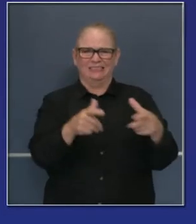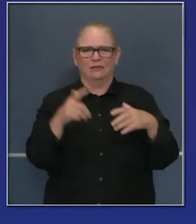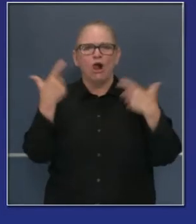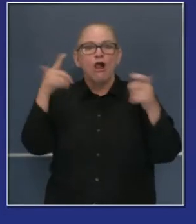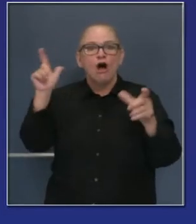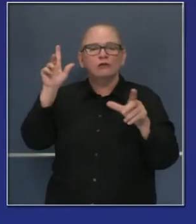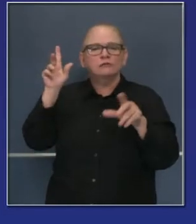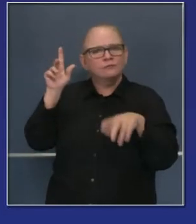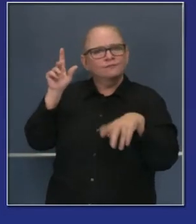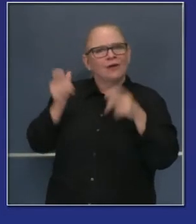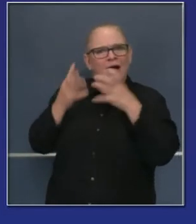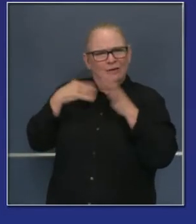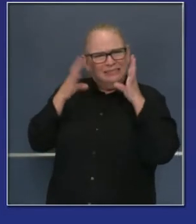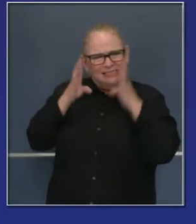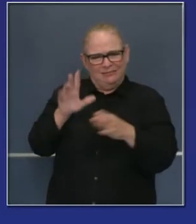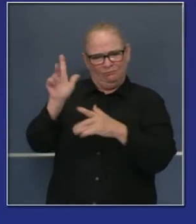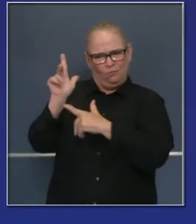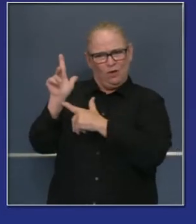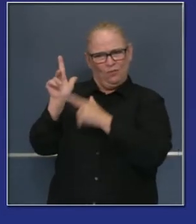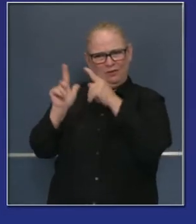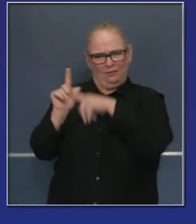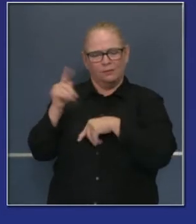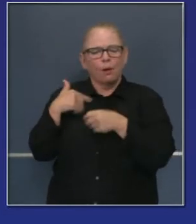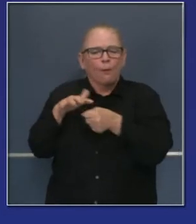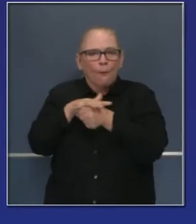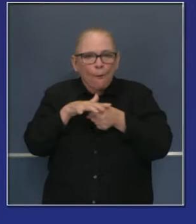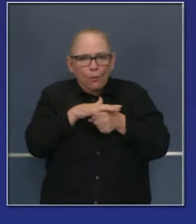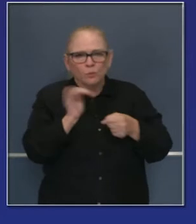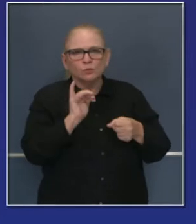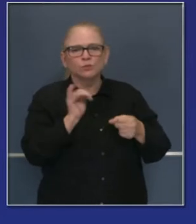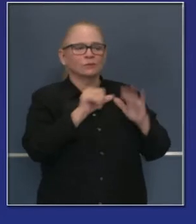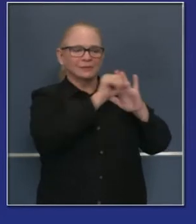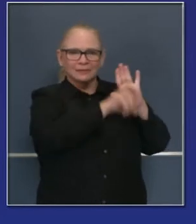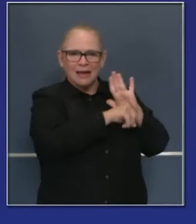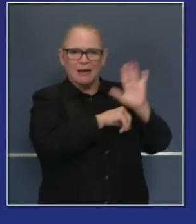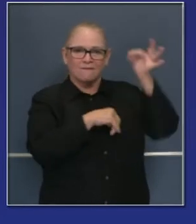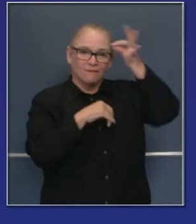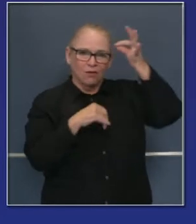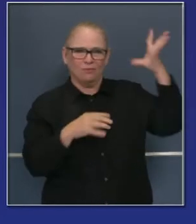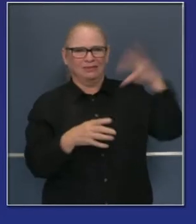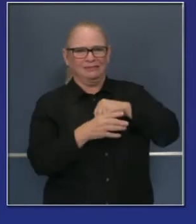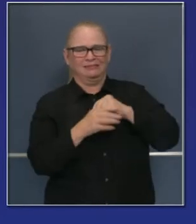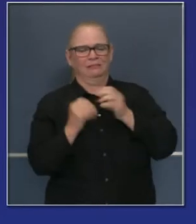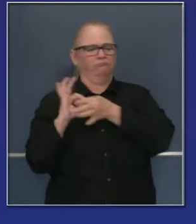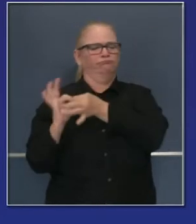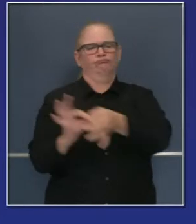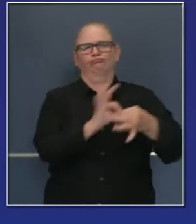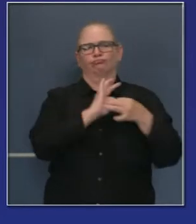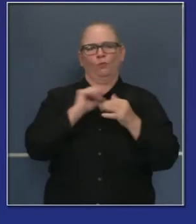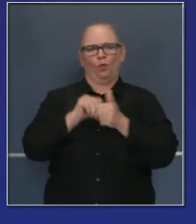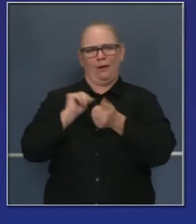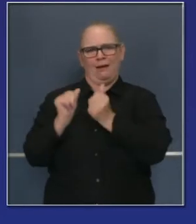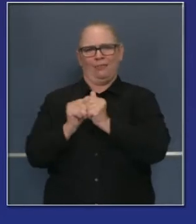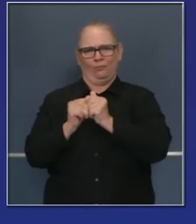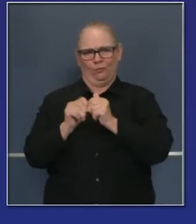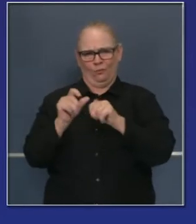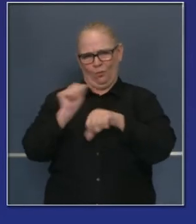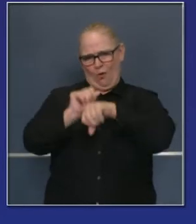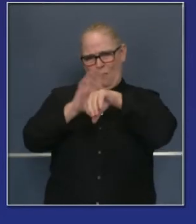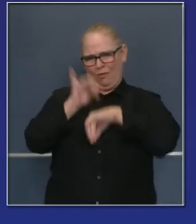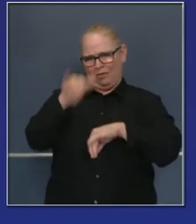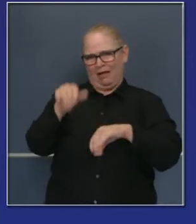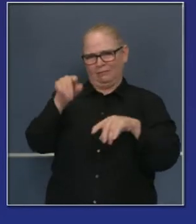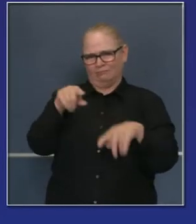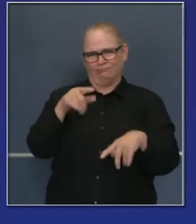local, federal y estatal. Aquí les diré de algunos que queremos subrayar en los últimos días,